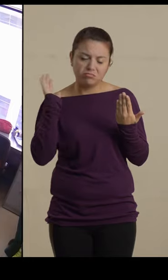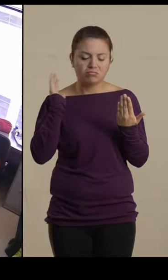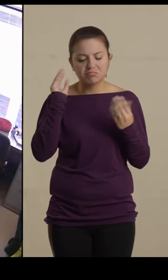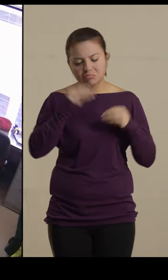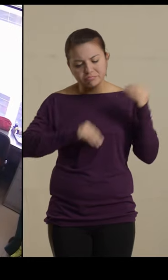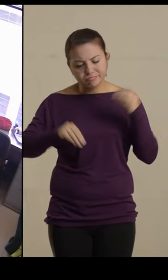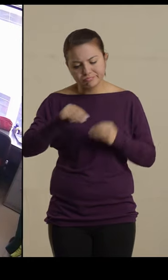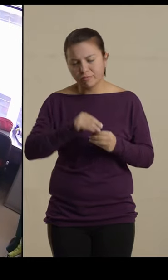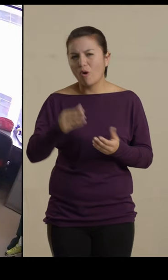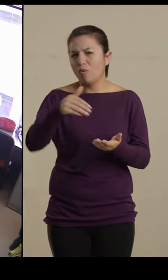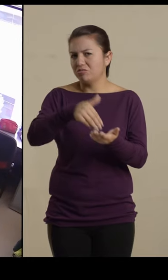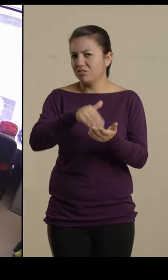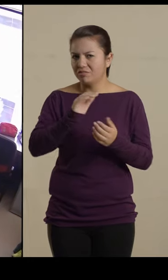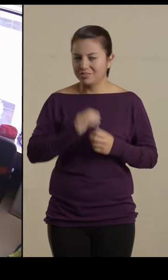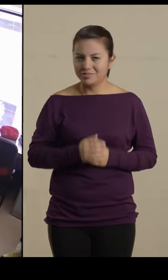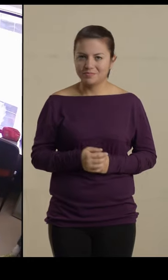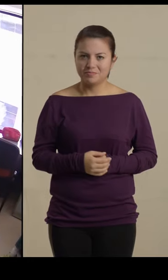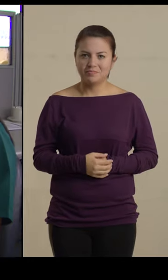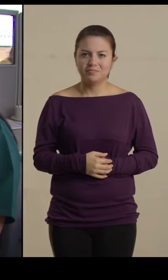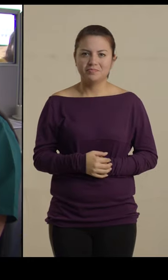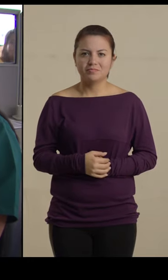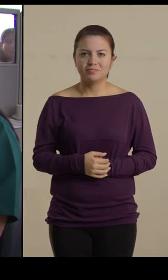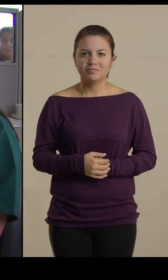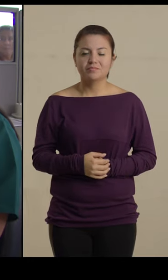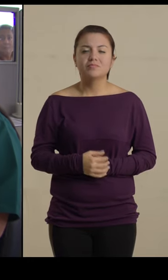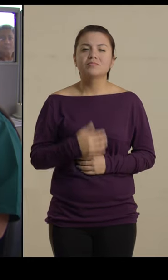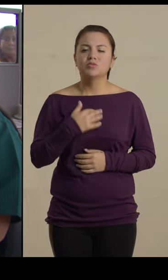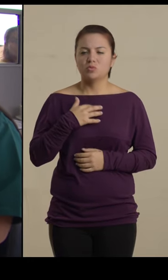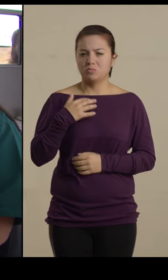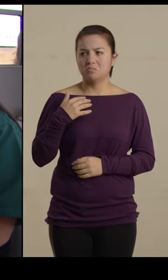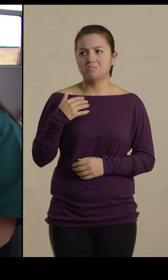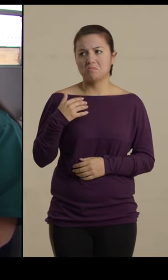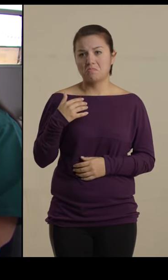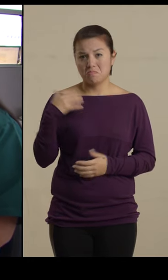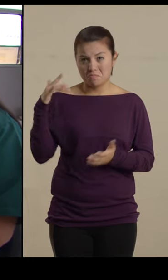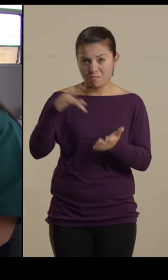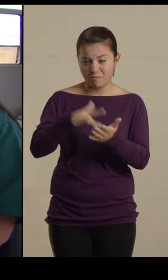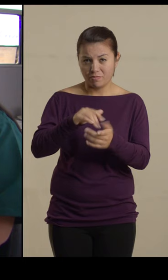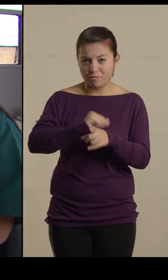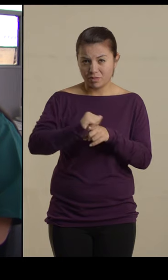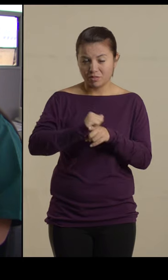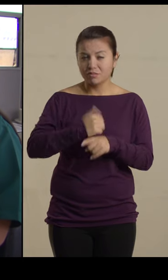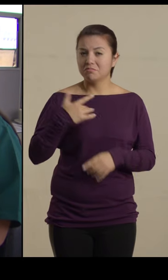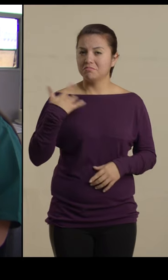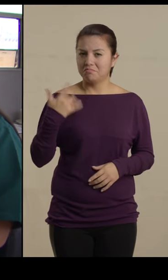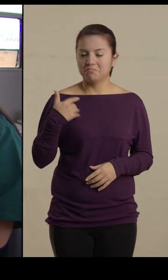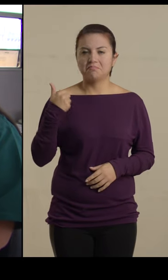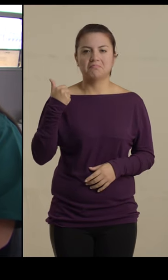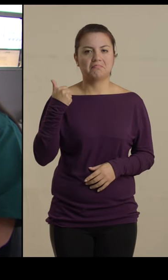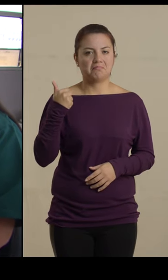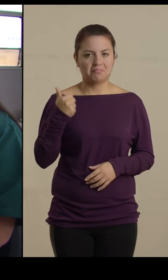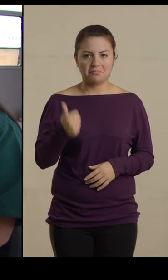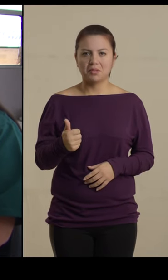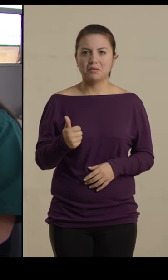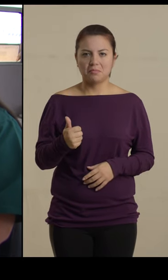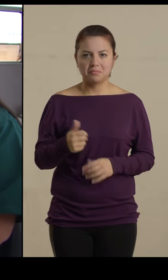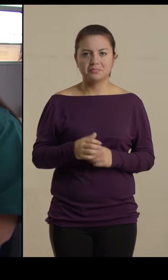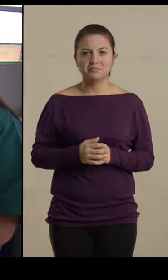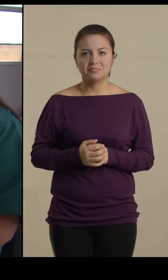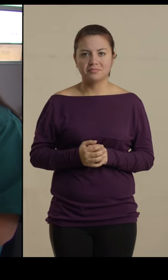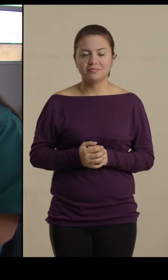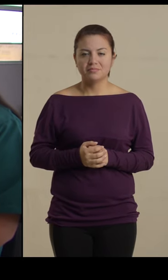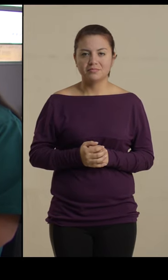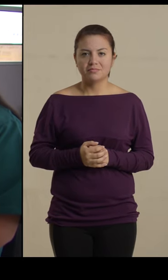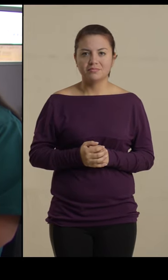el documento. Yo me he insistido acá, haciendo prácticas acá.